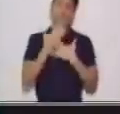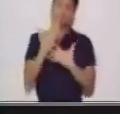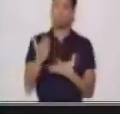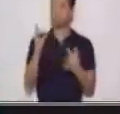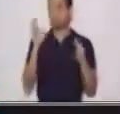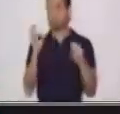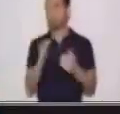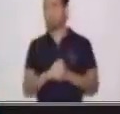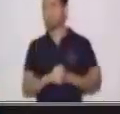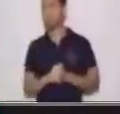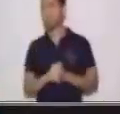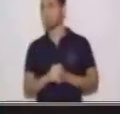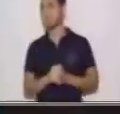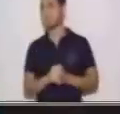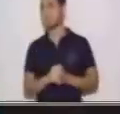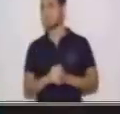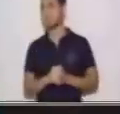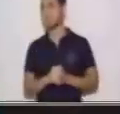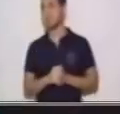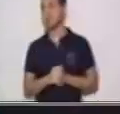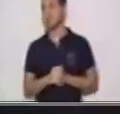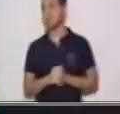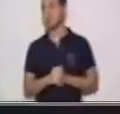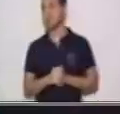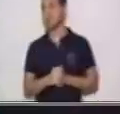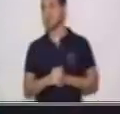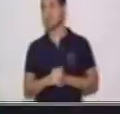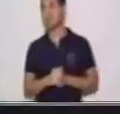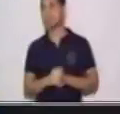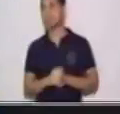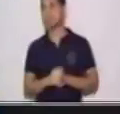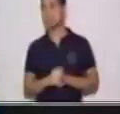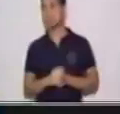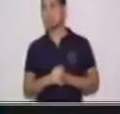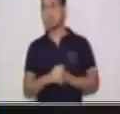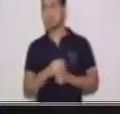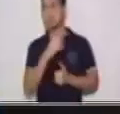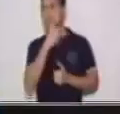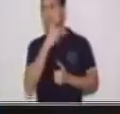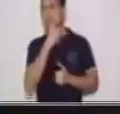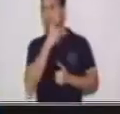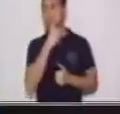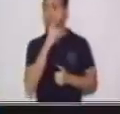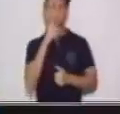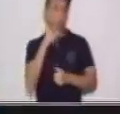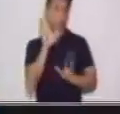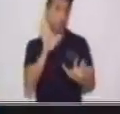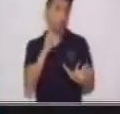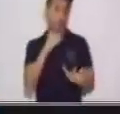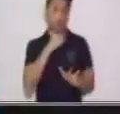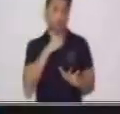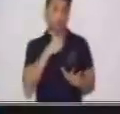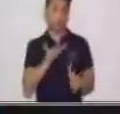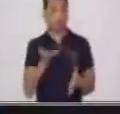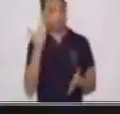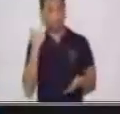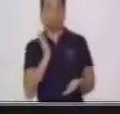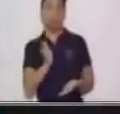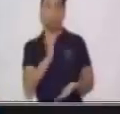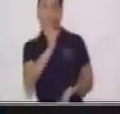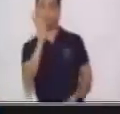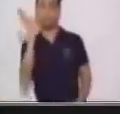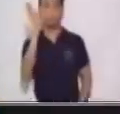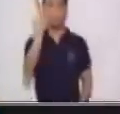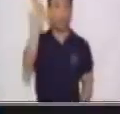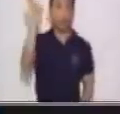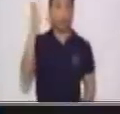Tenemos también, si quieres, pasearemos juntos. Ah, está una carita un poquito